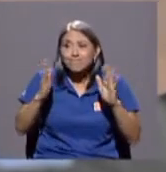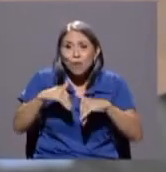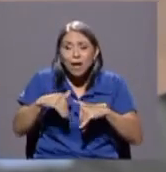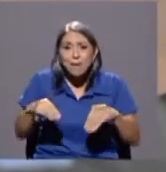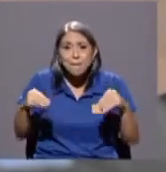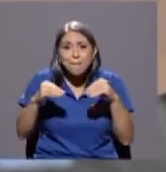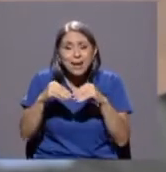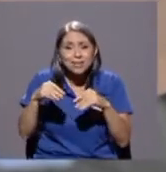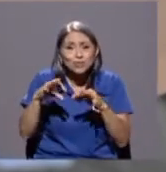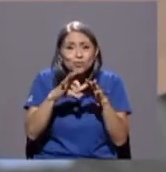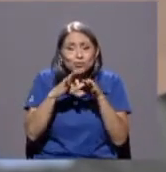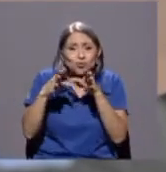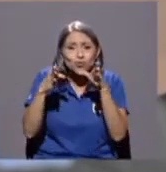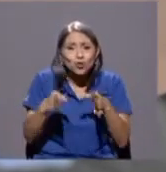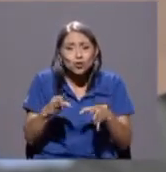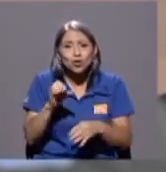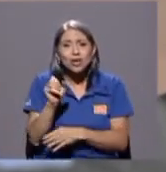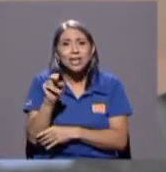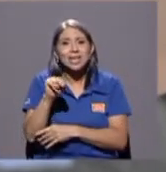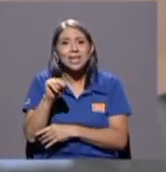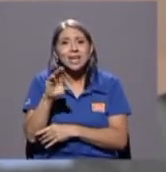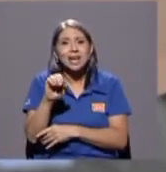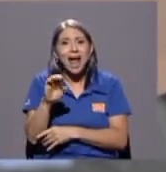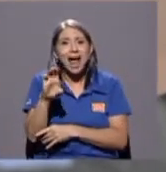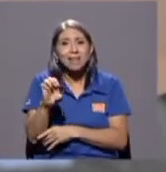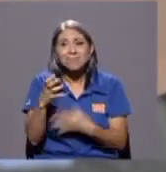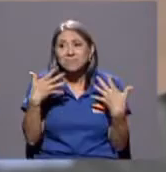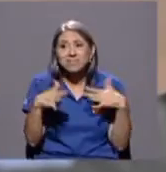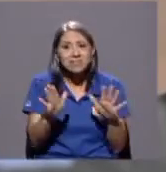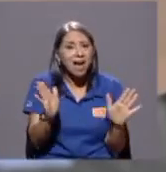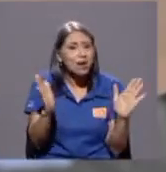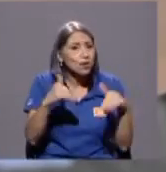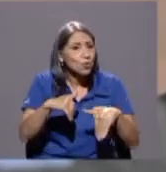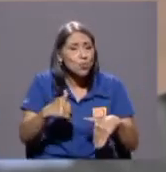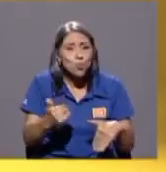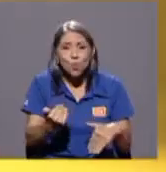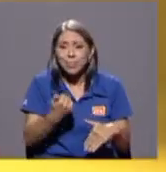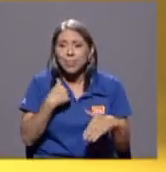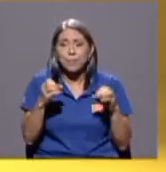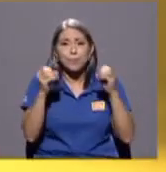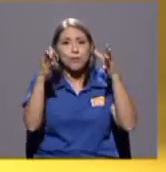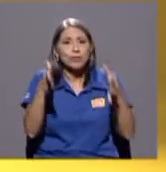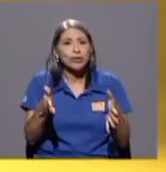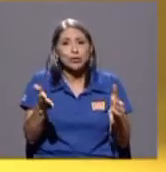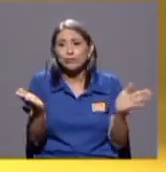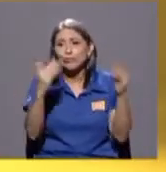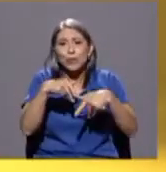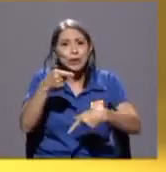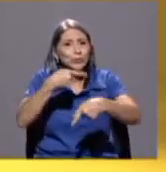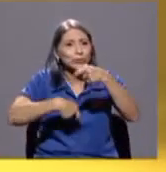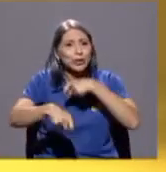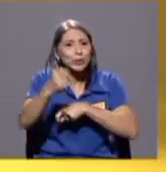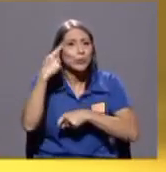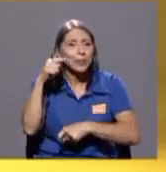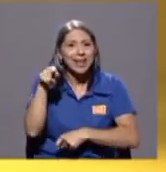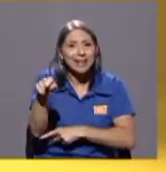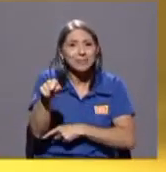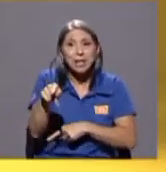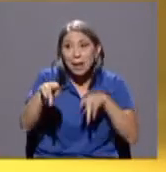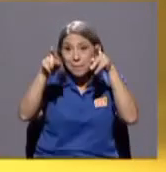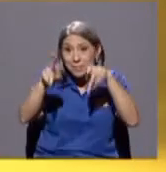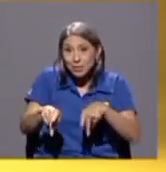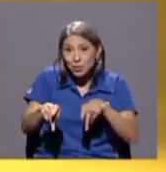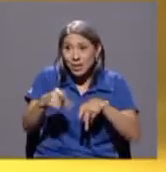e incae perdemos a un profesor que no tiene sustituto y quienes lo conocimos en lo personal perdemos